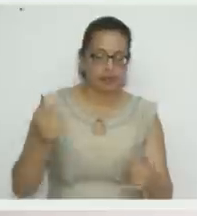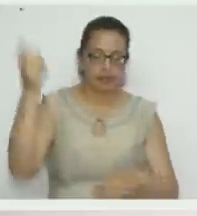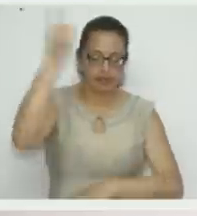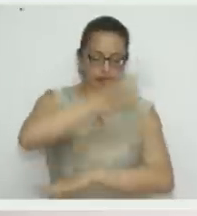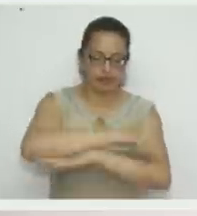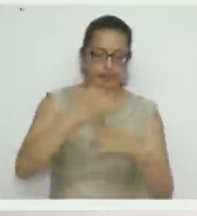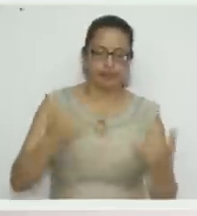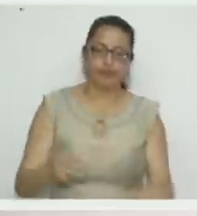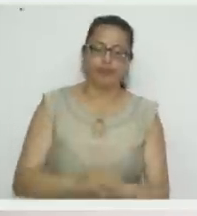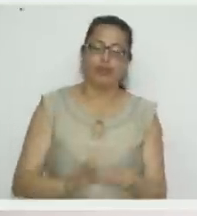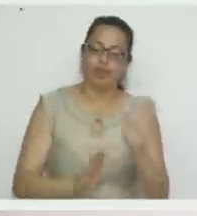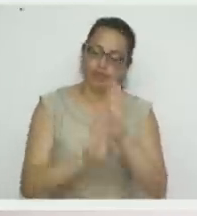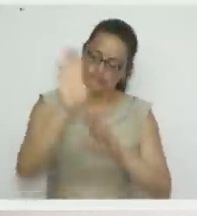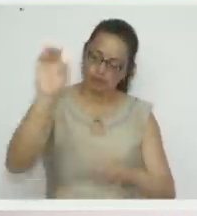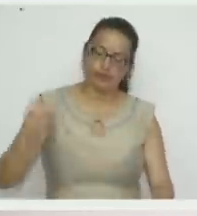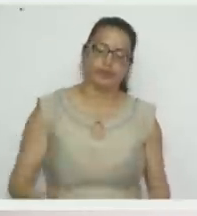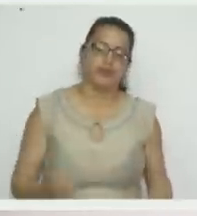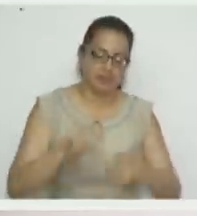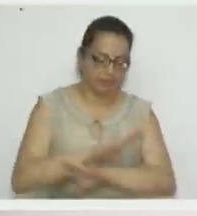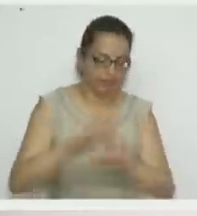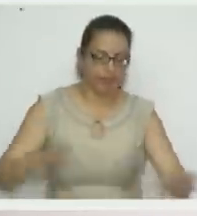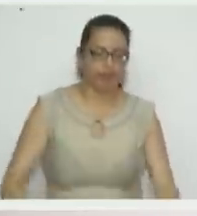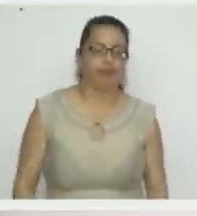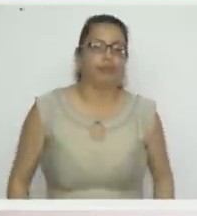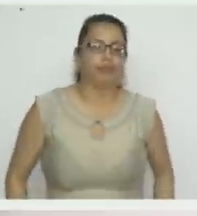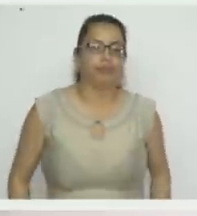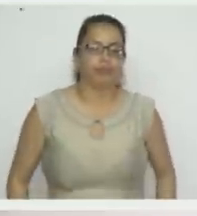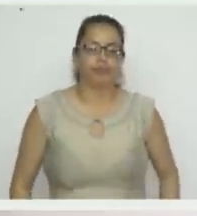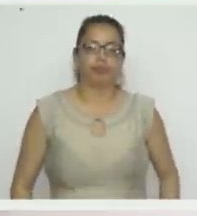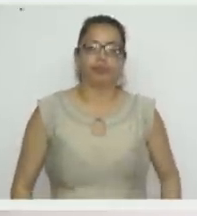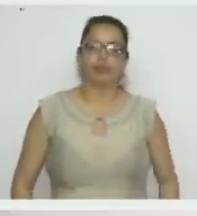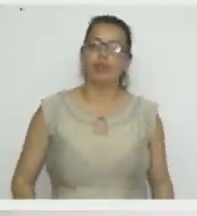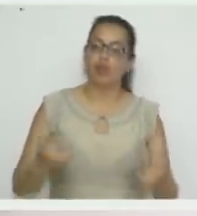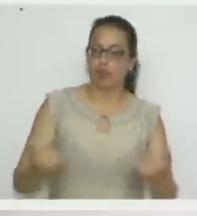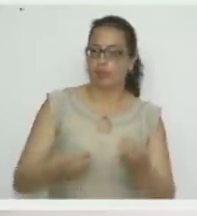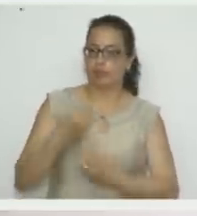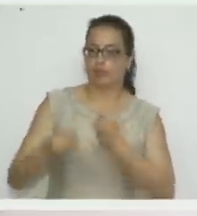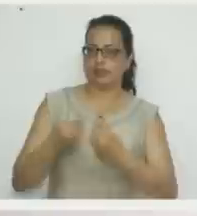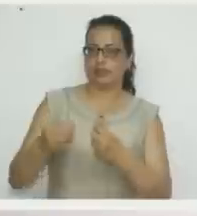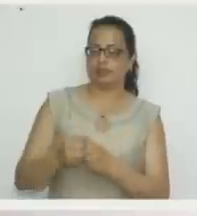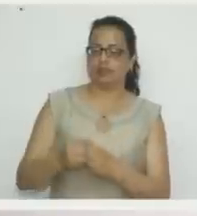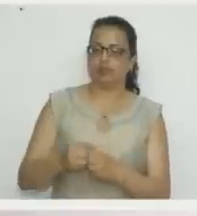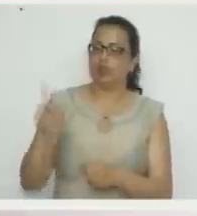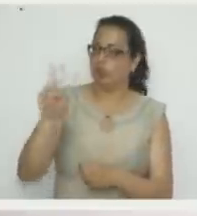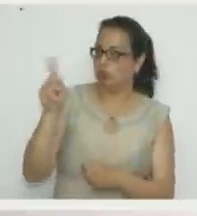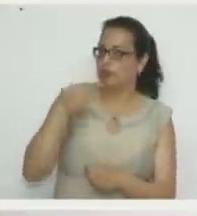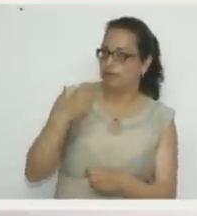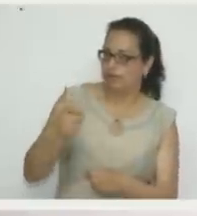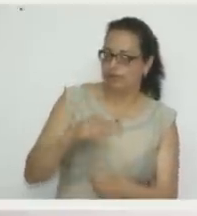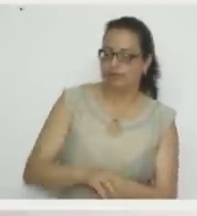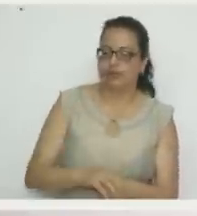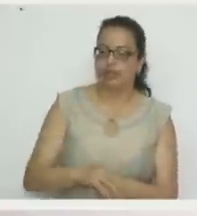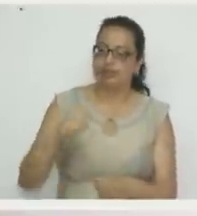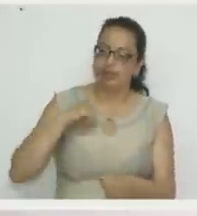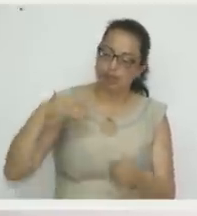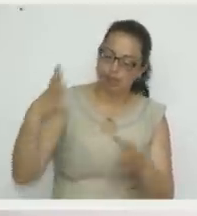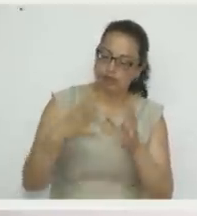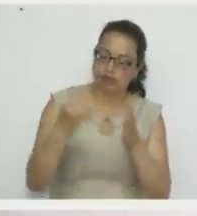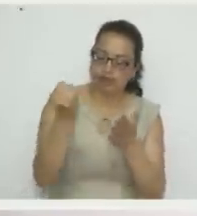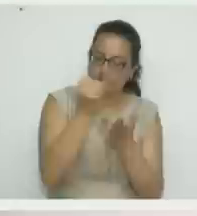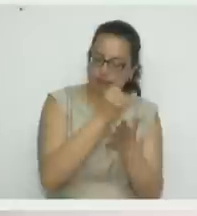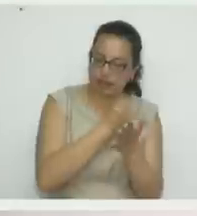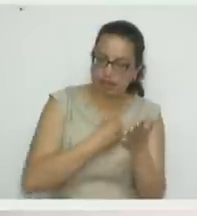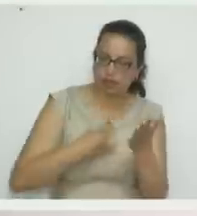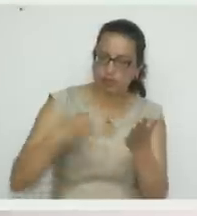Bueno, Lina. Bueno. Iniciemos. Lo que hoy vamos a hacer es muy fácil. Entonces, tenemos el molde y vamos